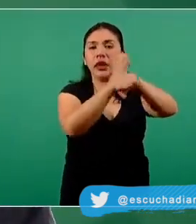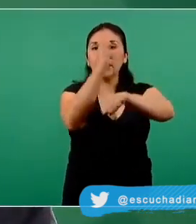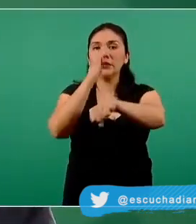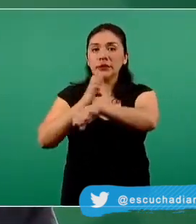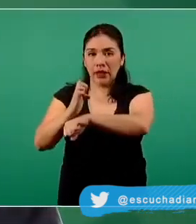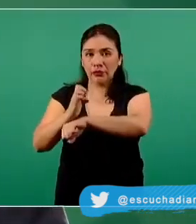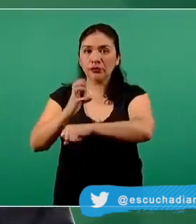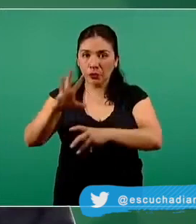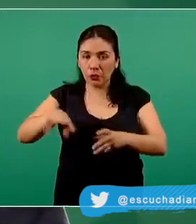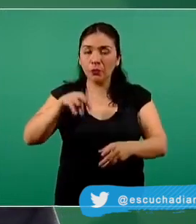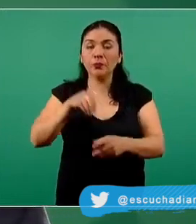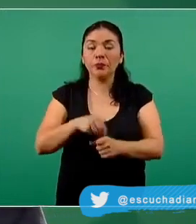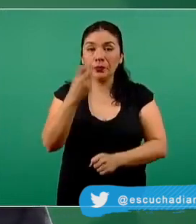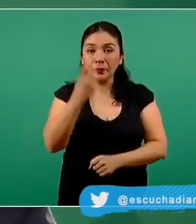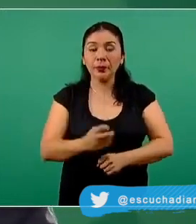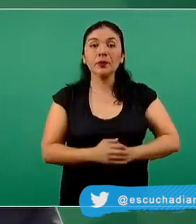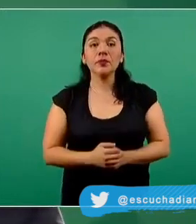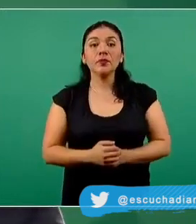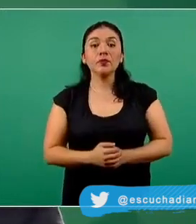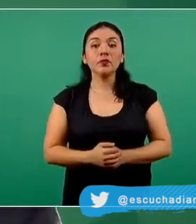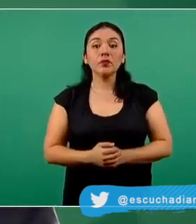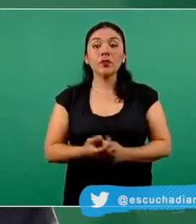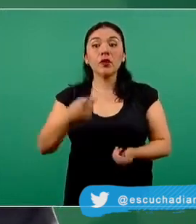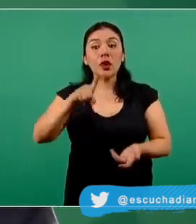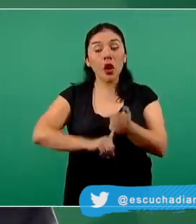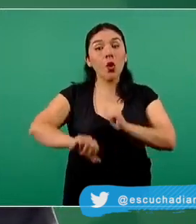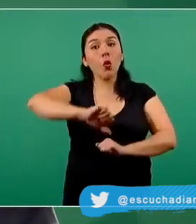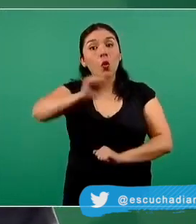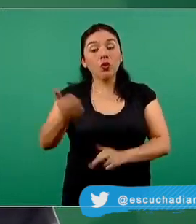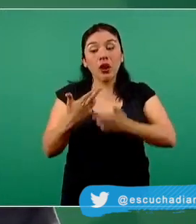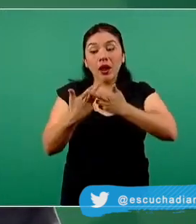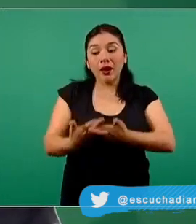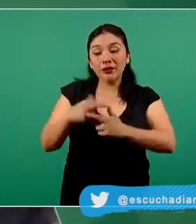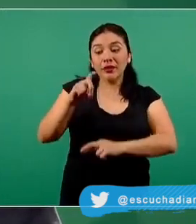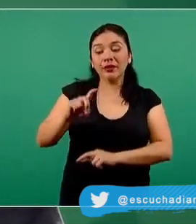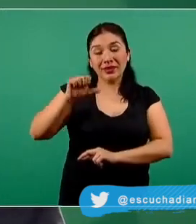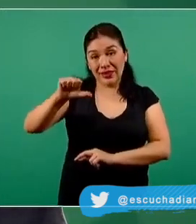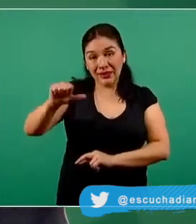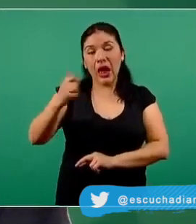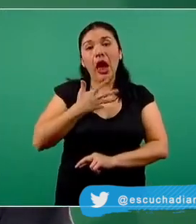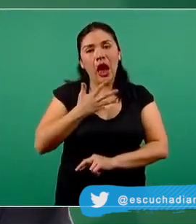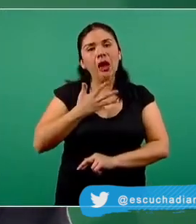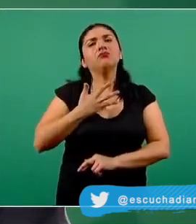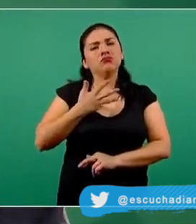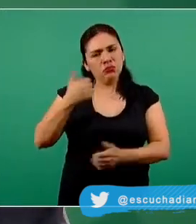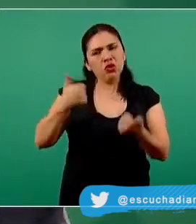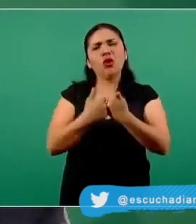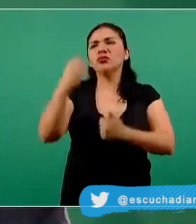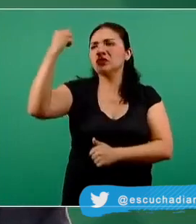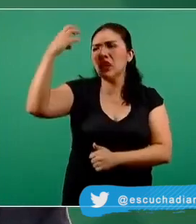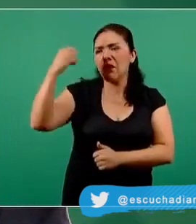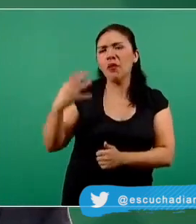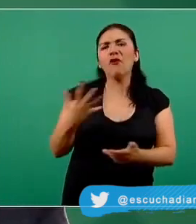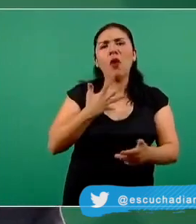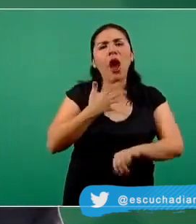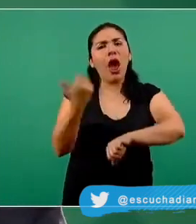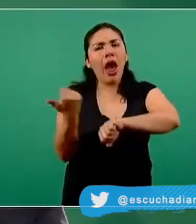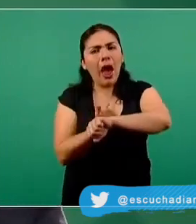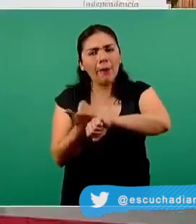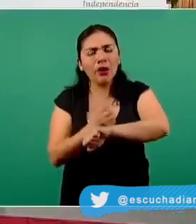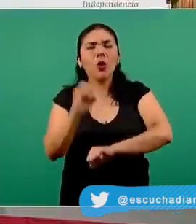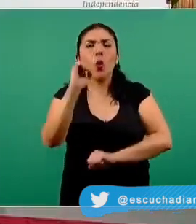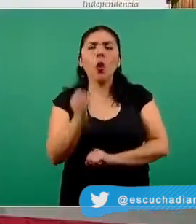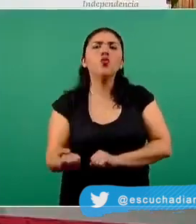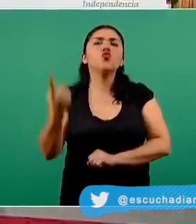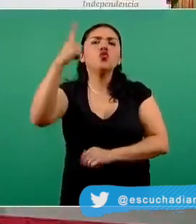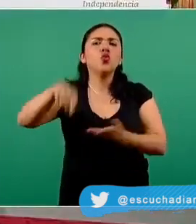entidades federativas y en las restantes existe la condición marcada por el semáforo amarillo o en el